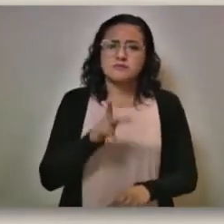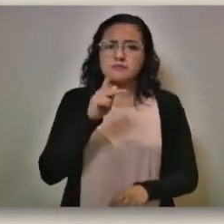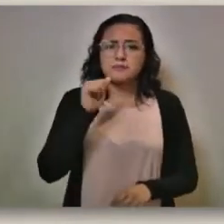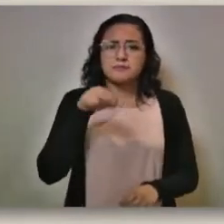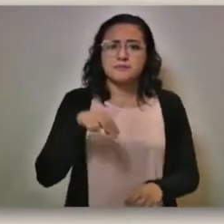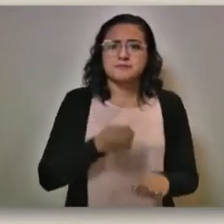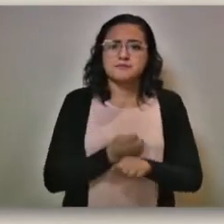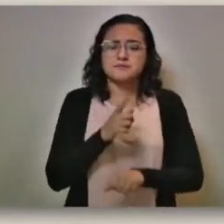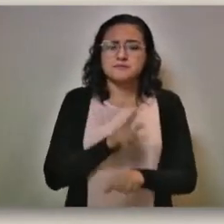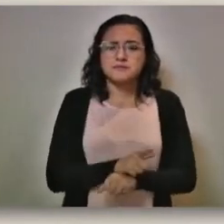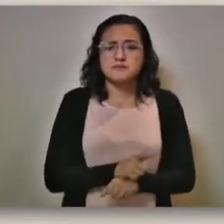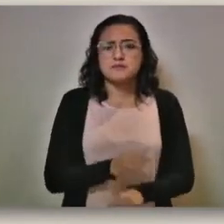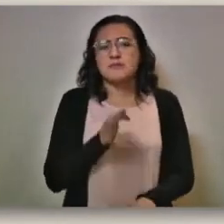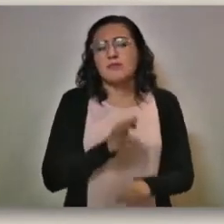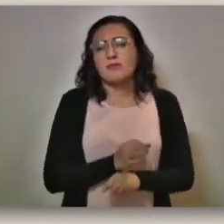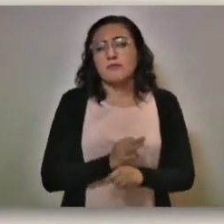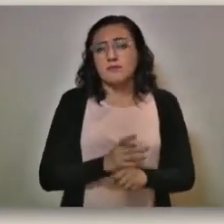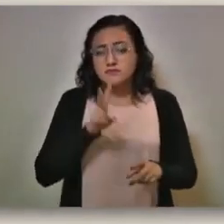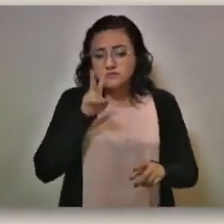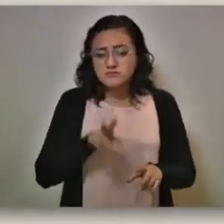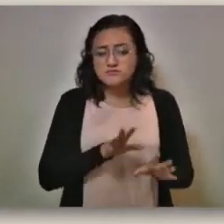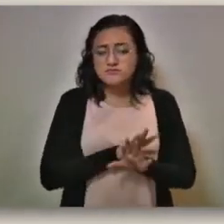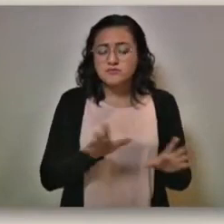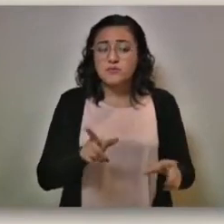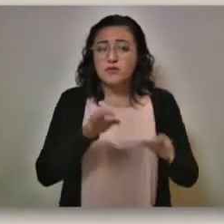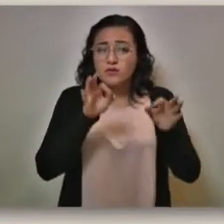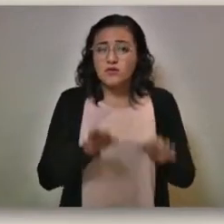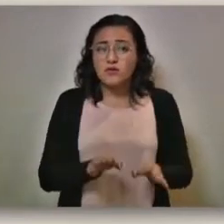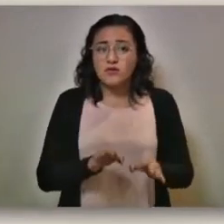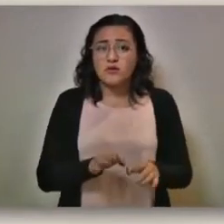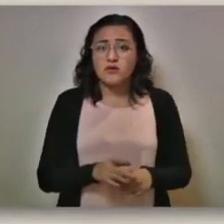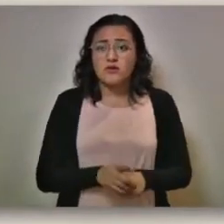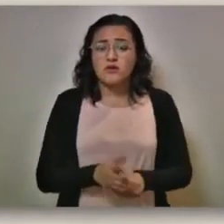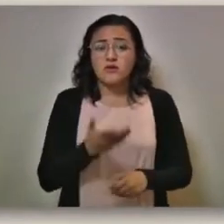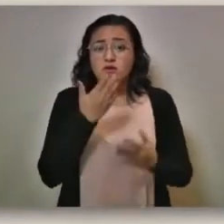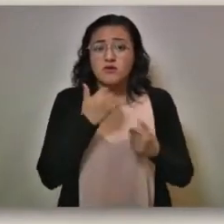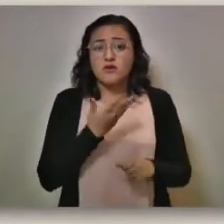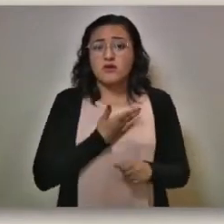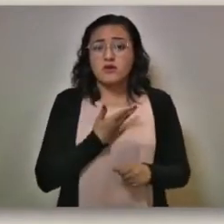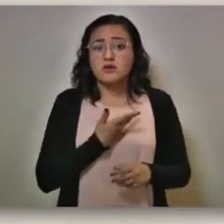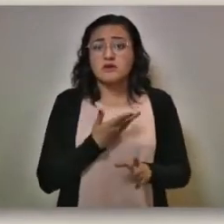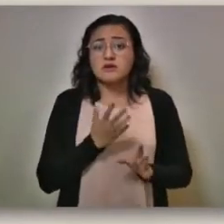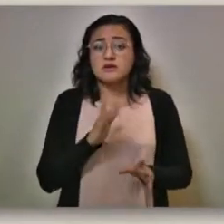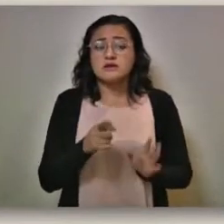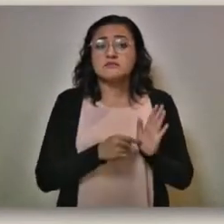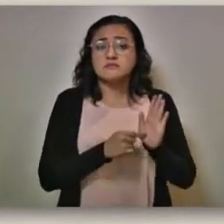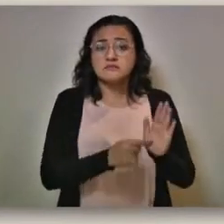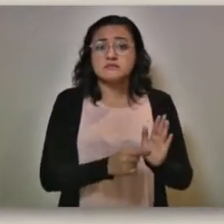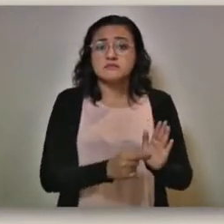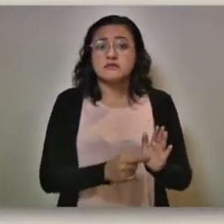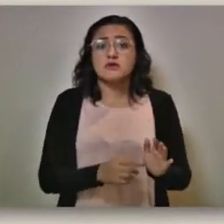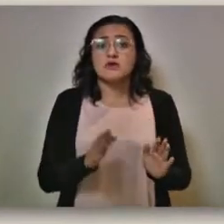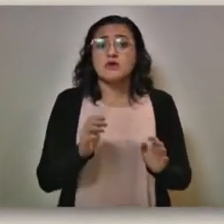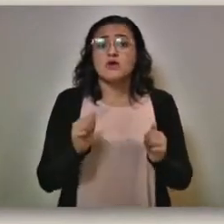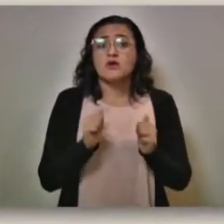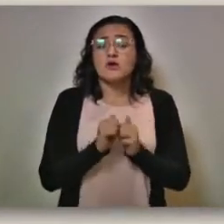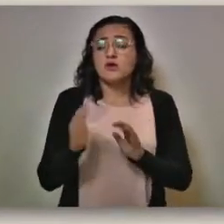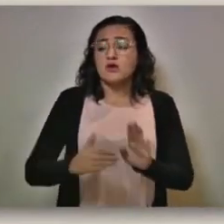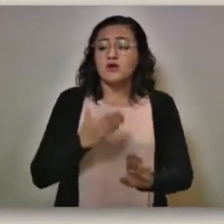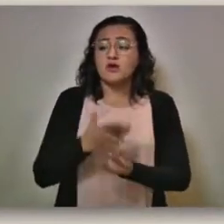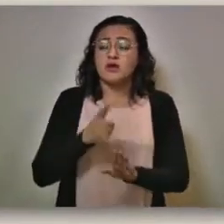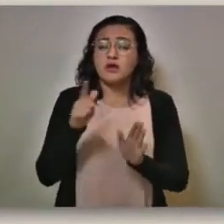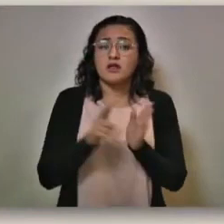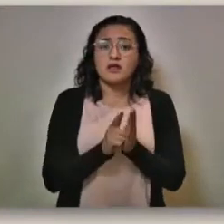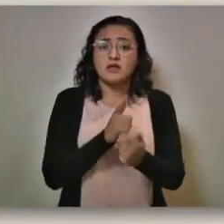Estatal y la Coparmex ahora sí ya de manera oficial, por así decirlo, aún no lo hacen oficial, pero preparan un amparo indirecto contra la ley de educación